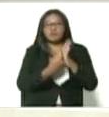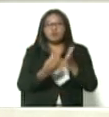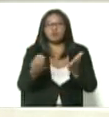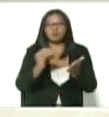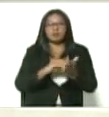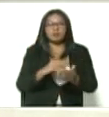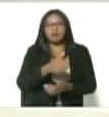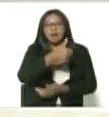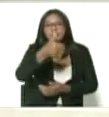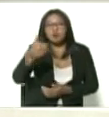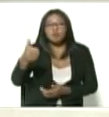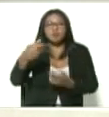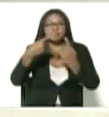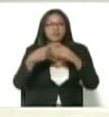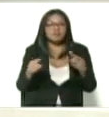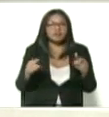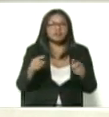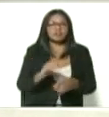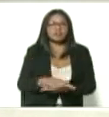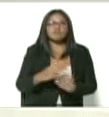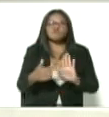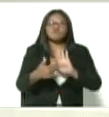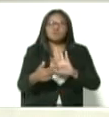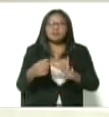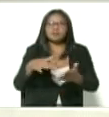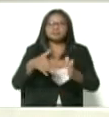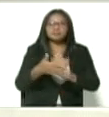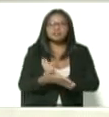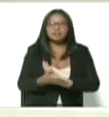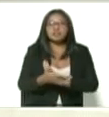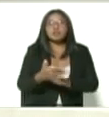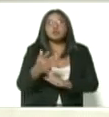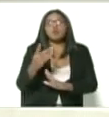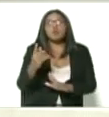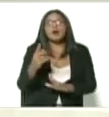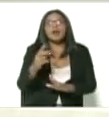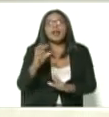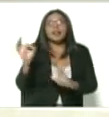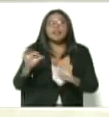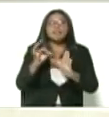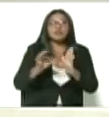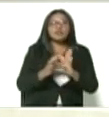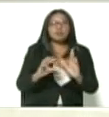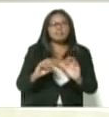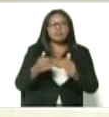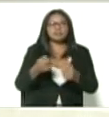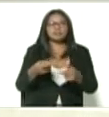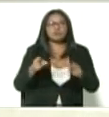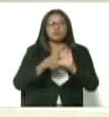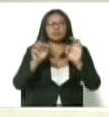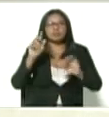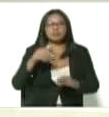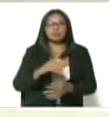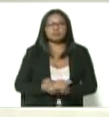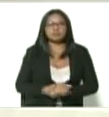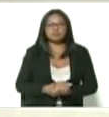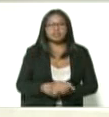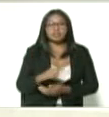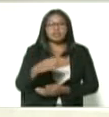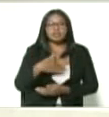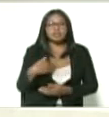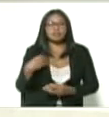es diferente y expresa la proteína con la que el virus interactúa con el receptor que pretendemos con la vacunación